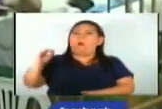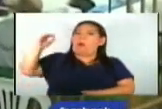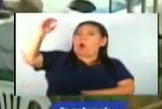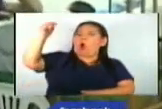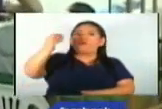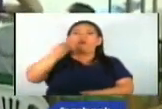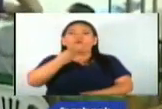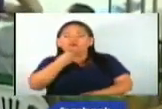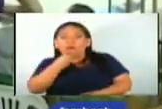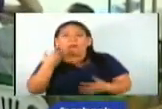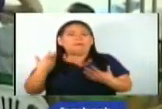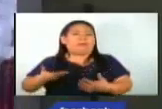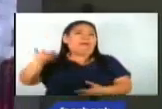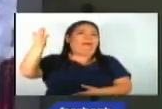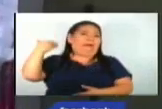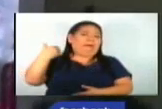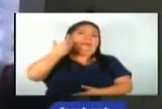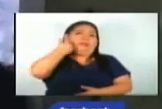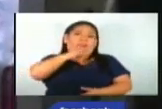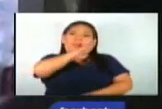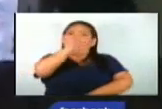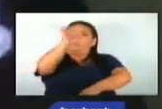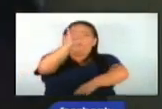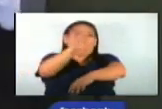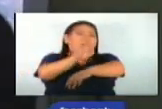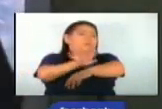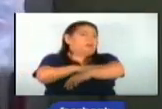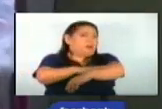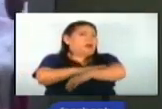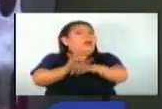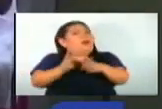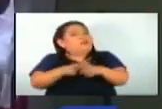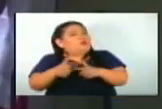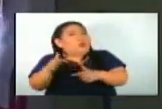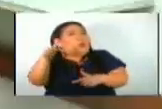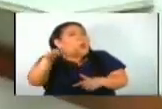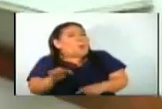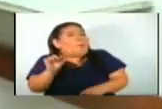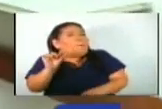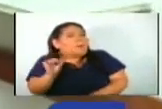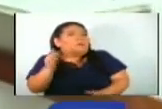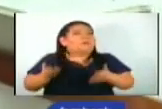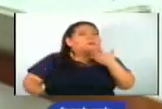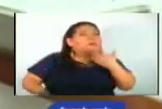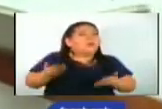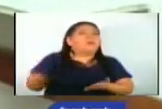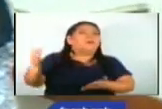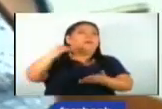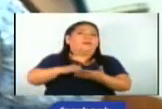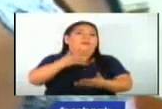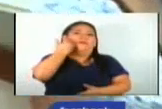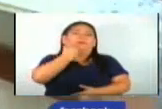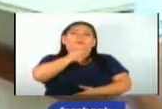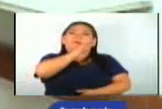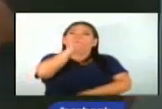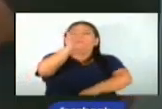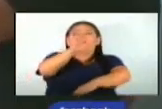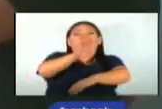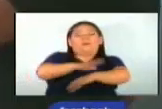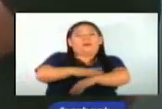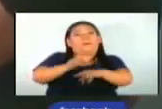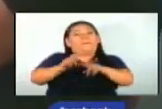persona y si ya ha tenido dengue en alguna etapa de su vida, es menos probable que vuelva a sufrir la enfermedad. Sin embargo,